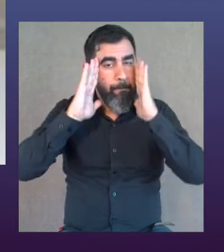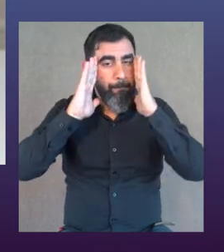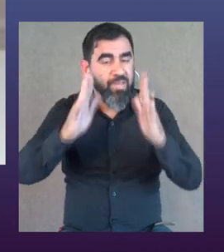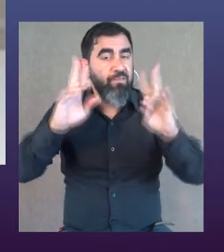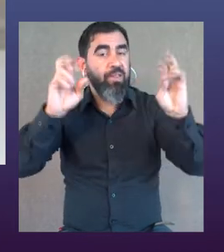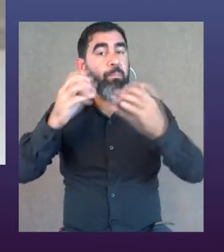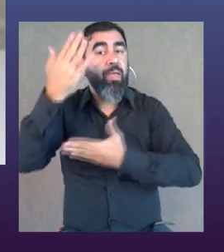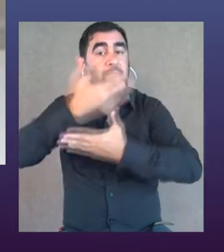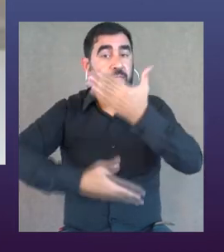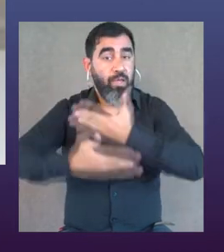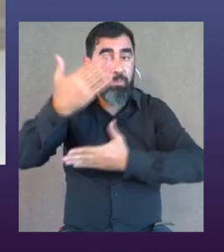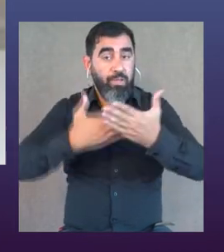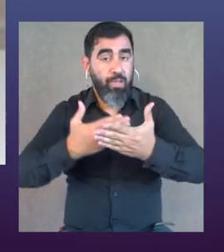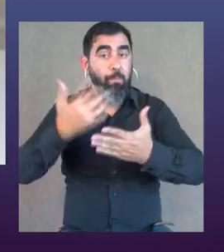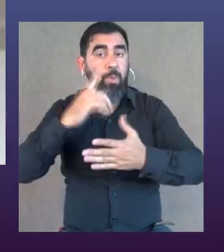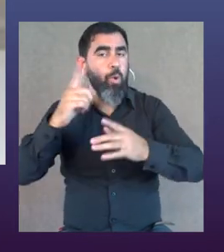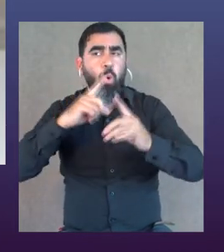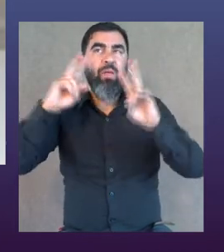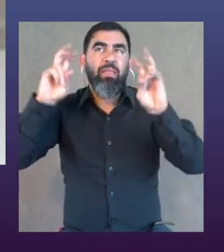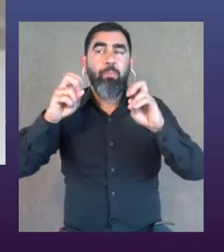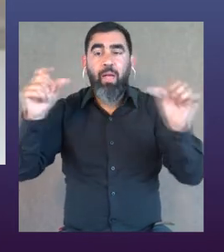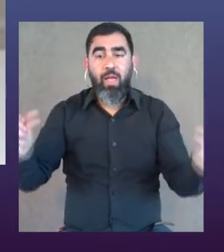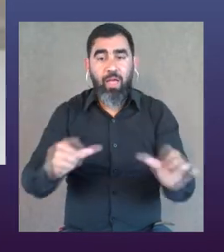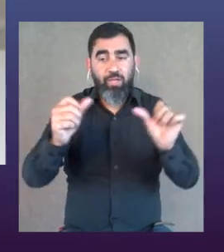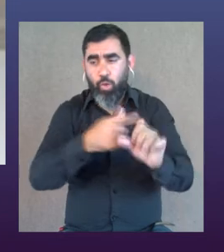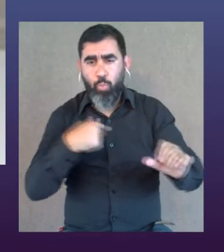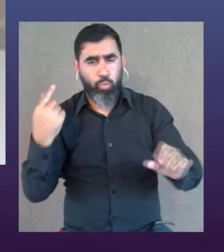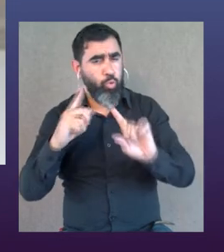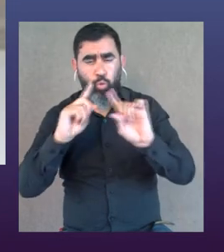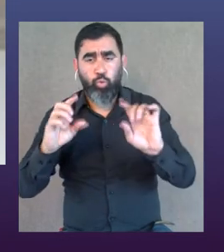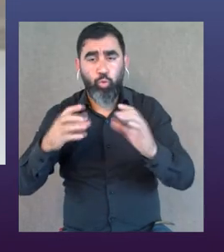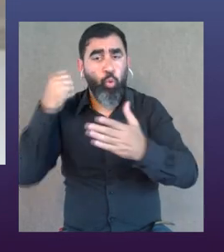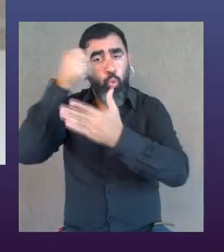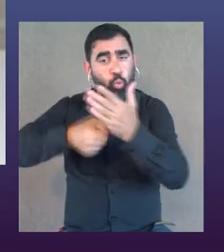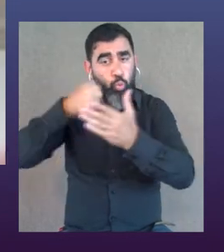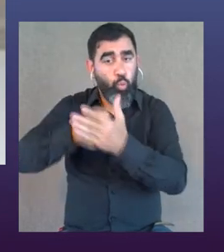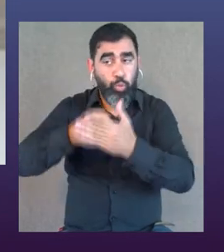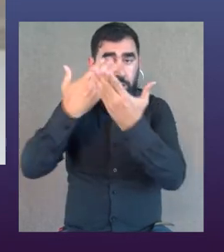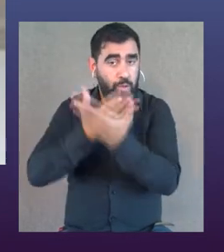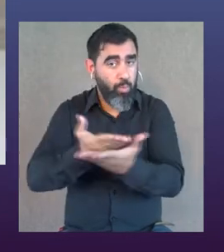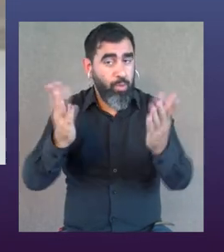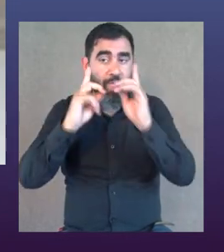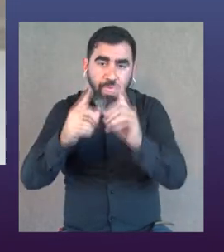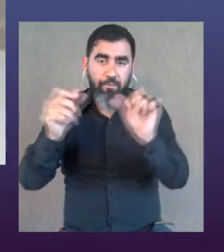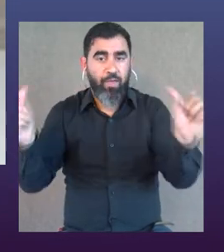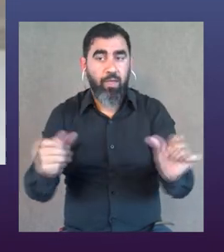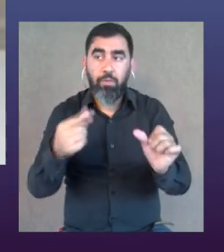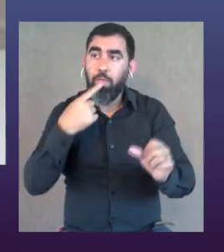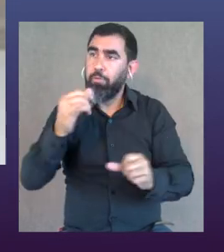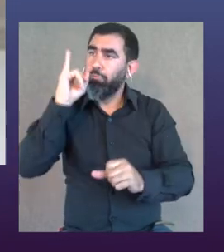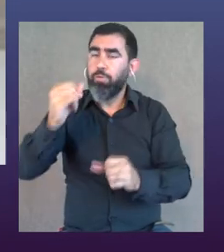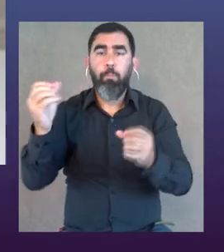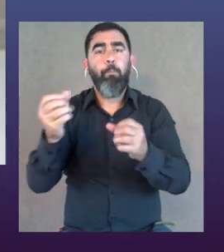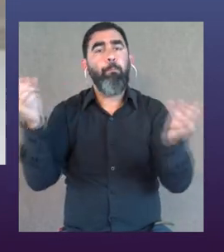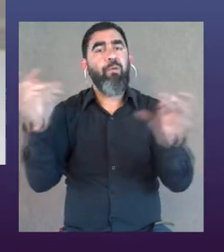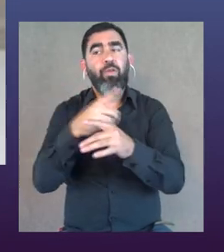de reflexión específica en torno a la discapacidad, ¿no? Pero ni siquiera con el ánimo de hacerlo nosotros, sino como una reivindicación de, oye, esto le se tiene